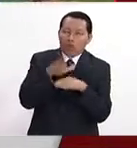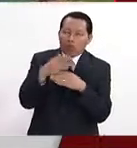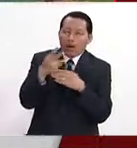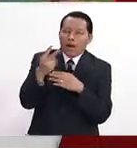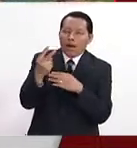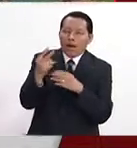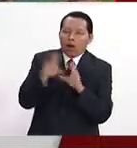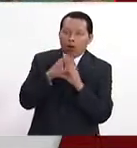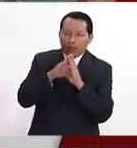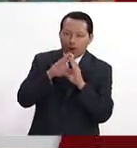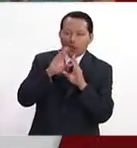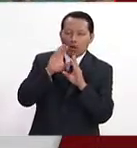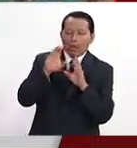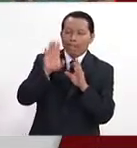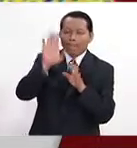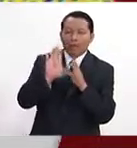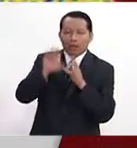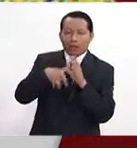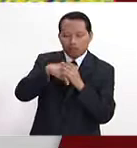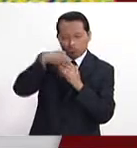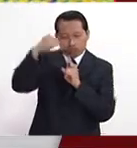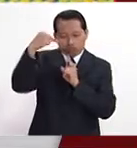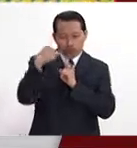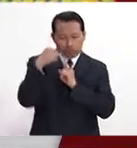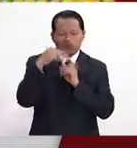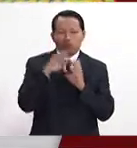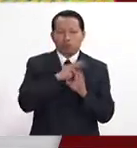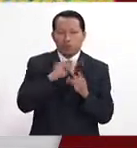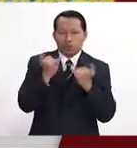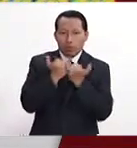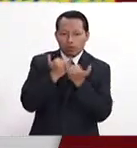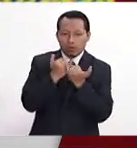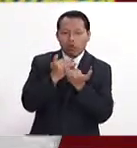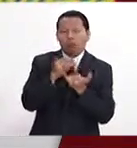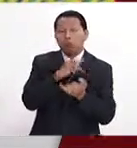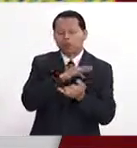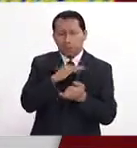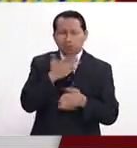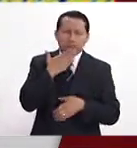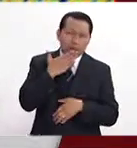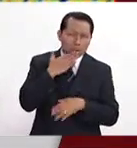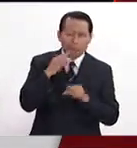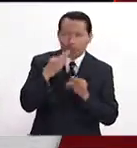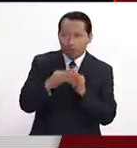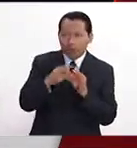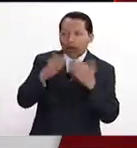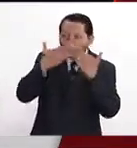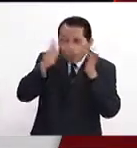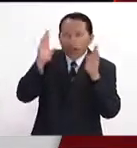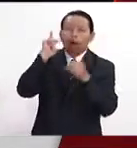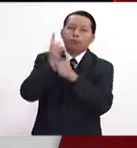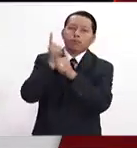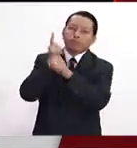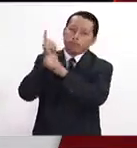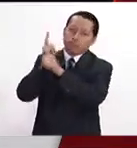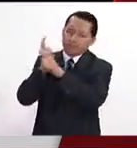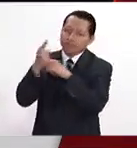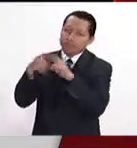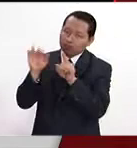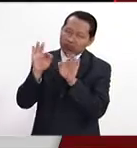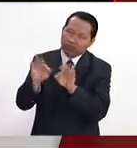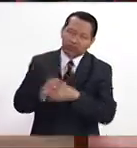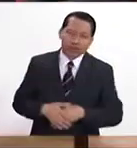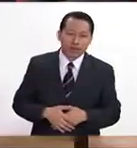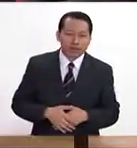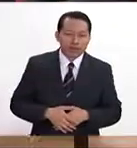y eso cambia todo. Entonces, el moverse y viajar, aparte de que es divertido, nos da una perspectiva muy diferente. Y también hay muchas becas que si las condiciones